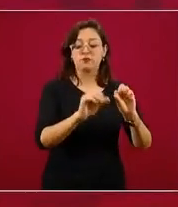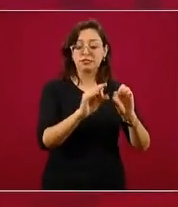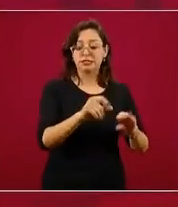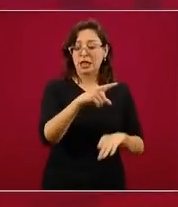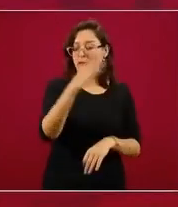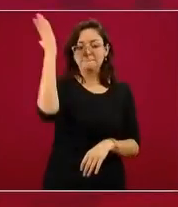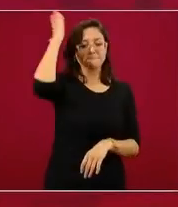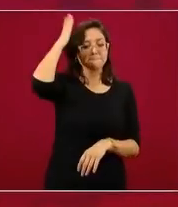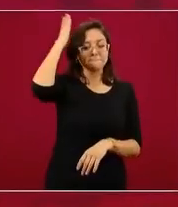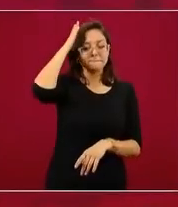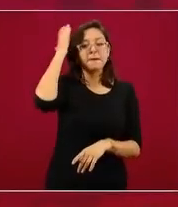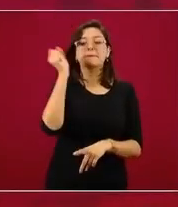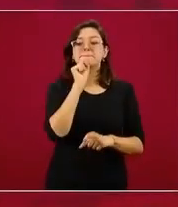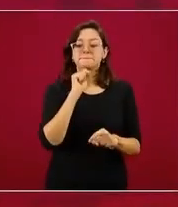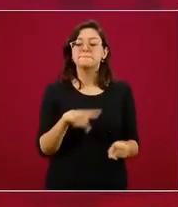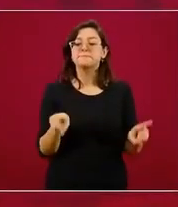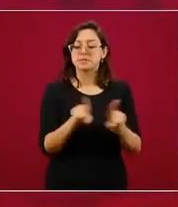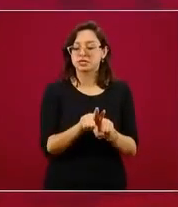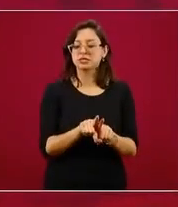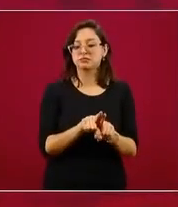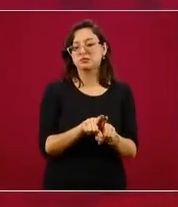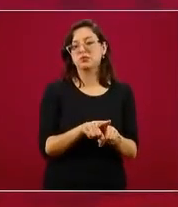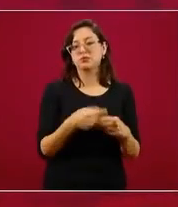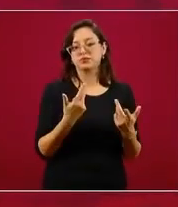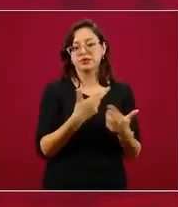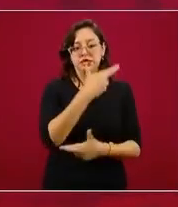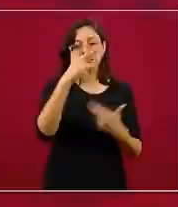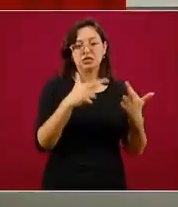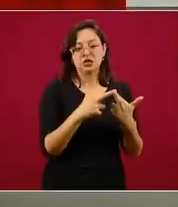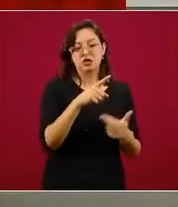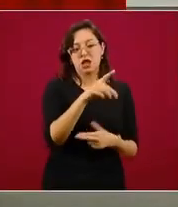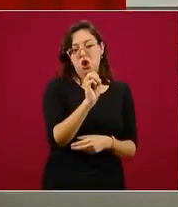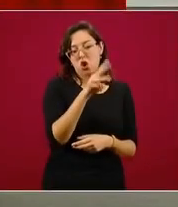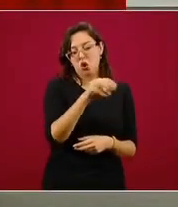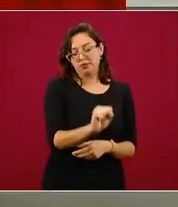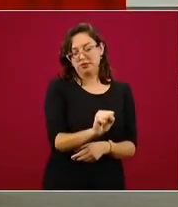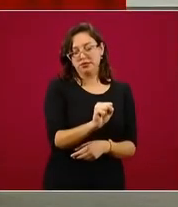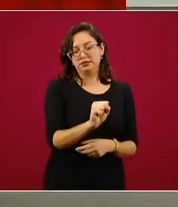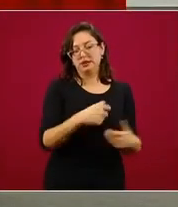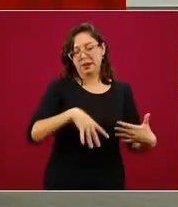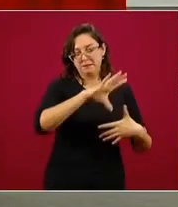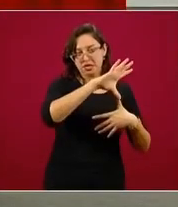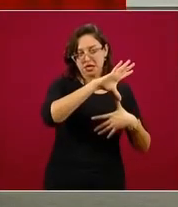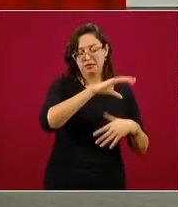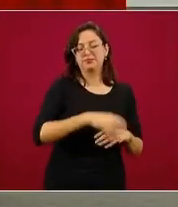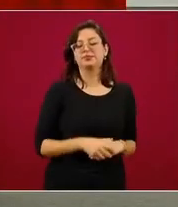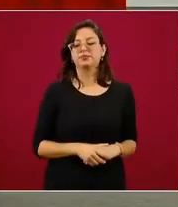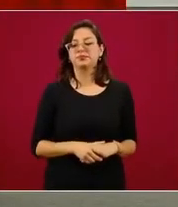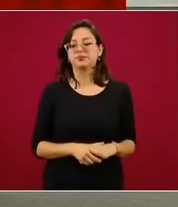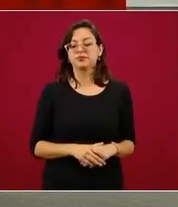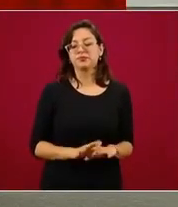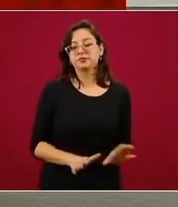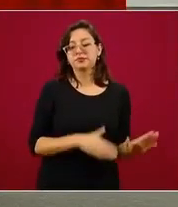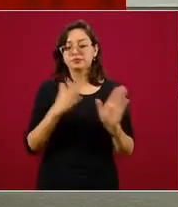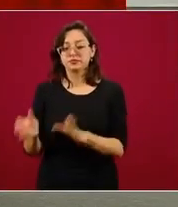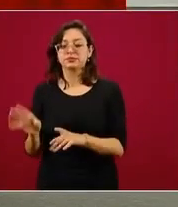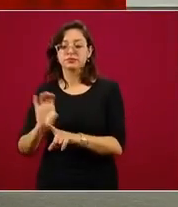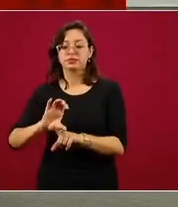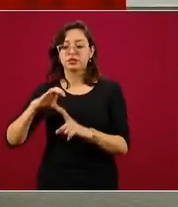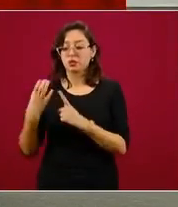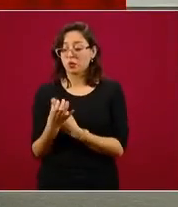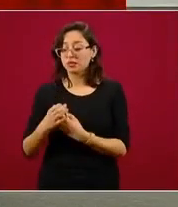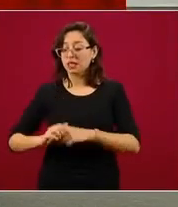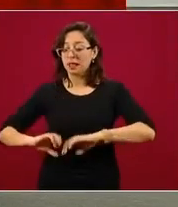panamericana y la oficina regional de la Organización Mundial de la Salud en la región de América. El comité de